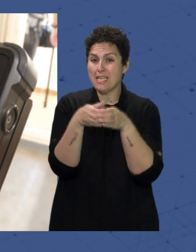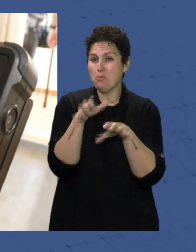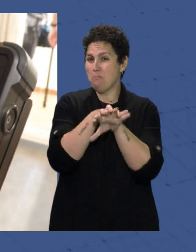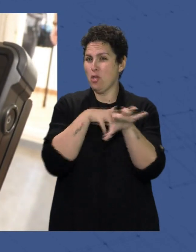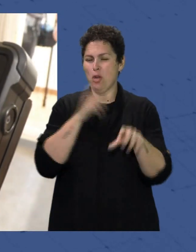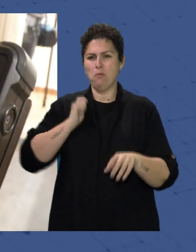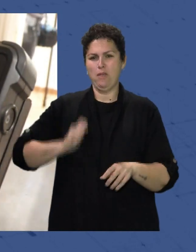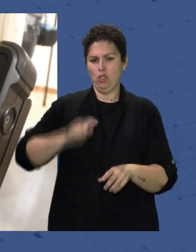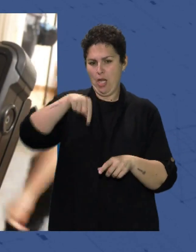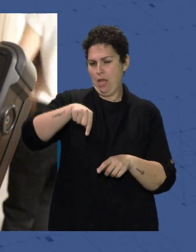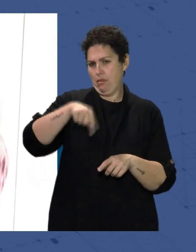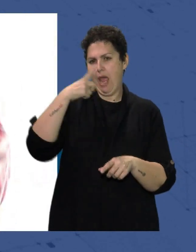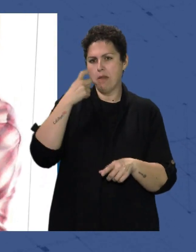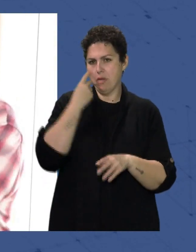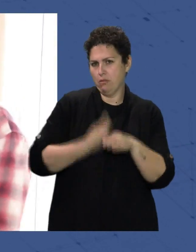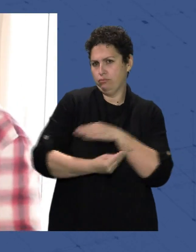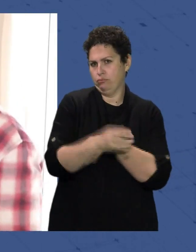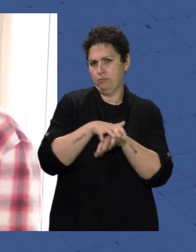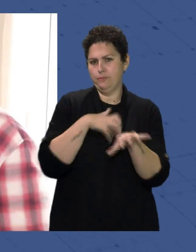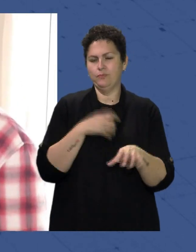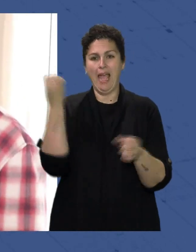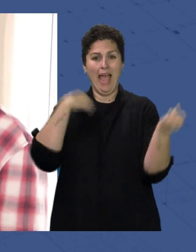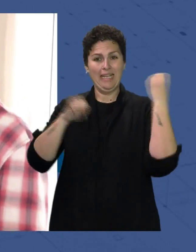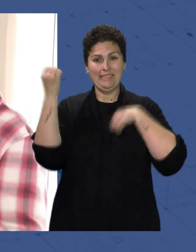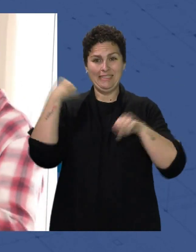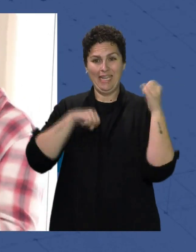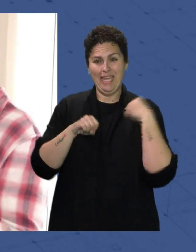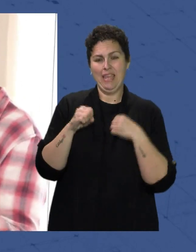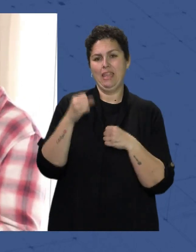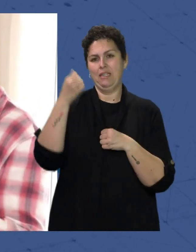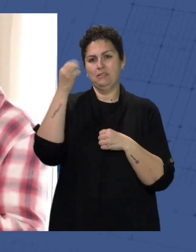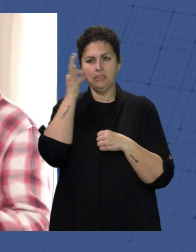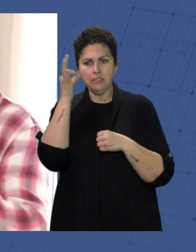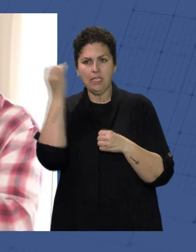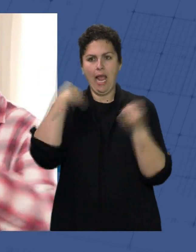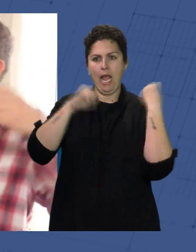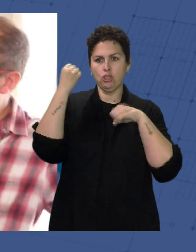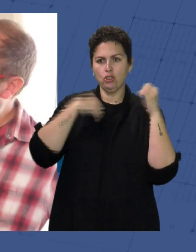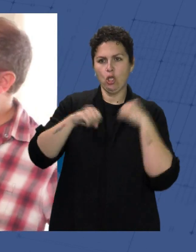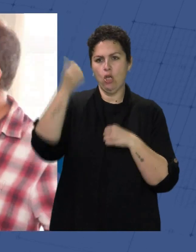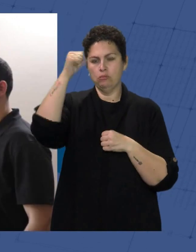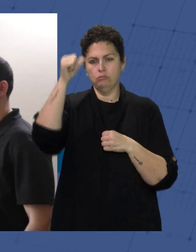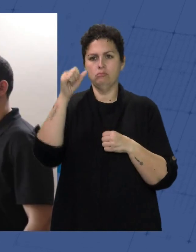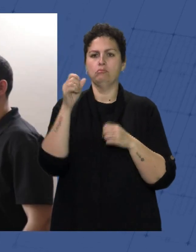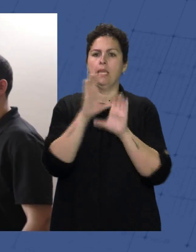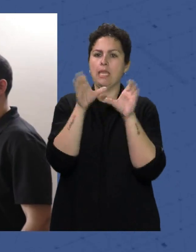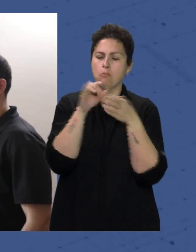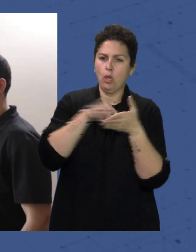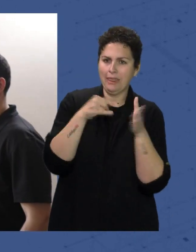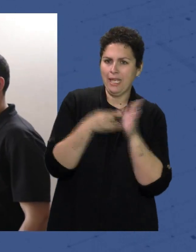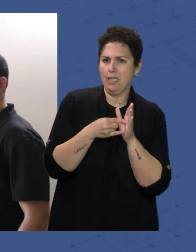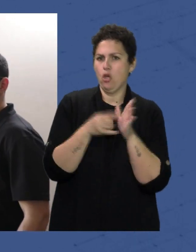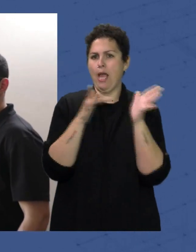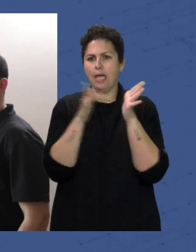profesionales De la tierra La actriz Zaira Montes El actor Jesús Herrera Y en el equipo técnico Jesús Devina O Pablo